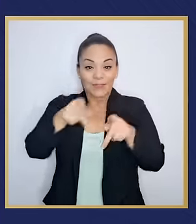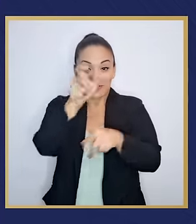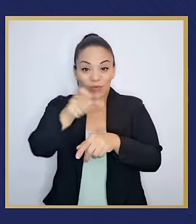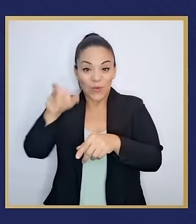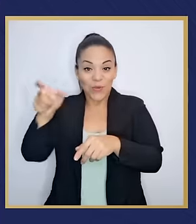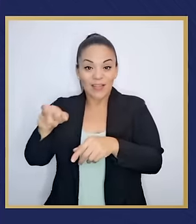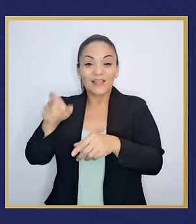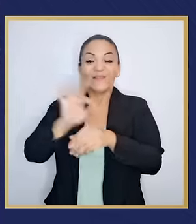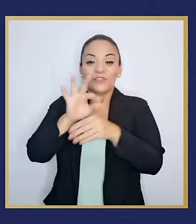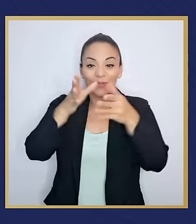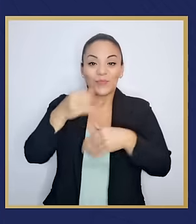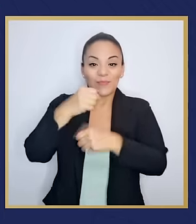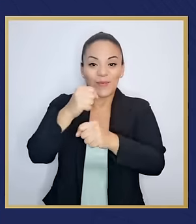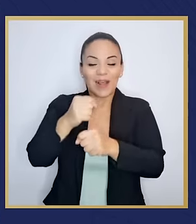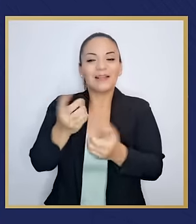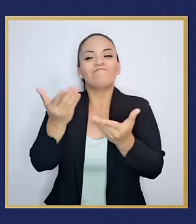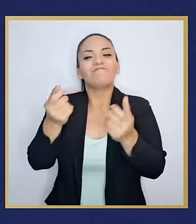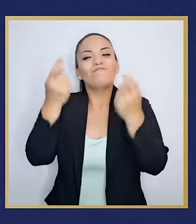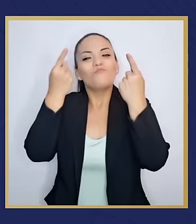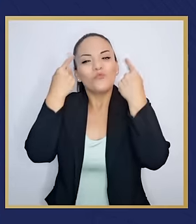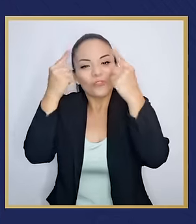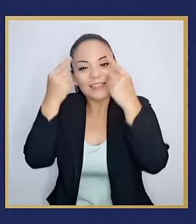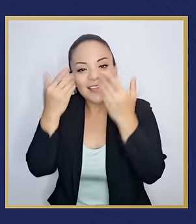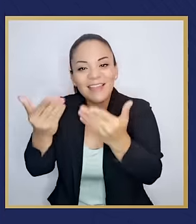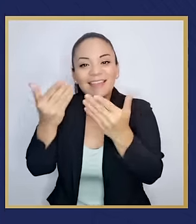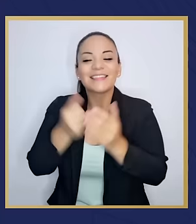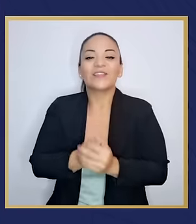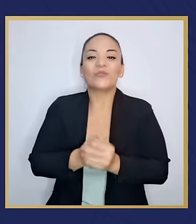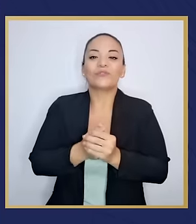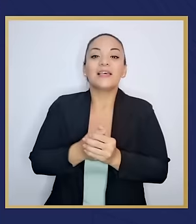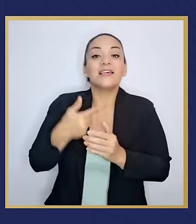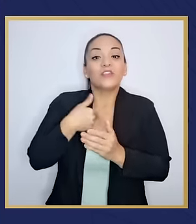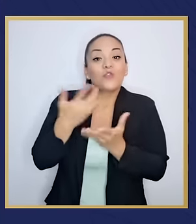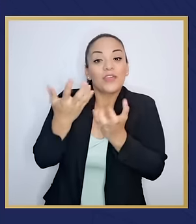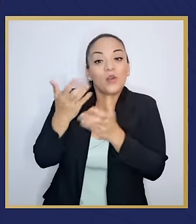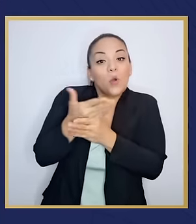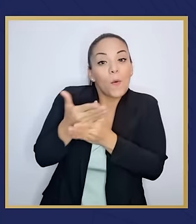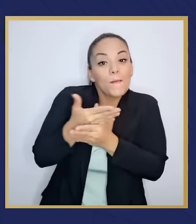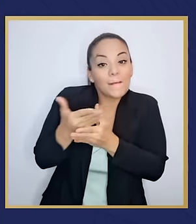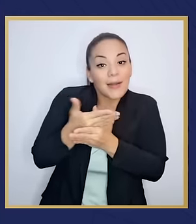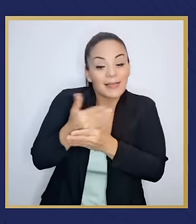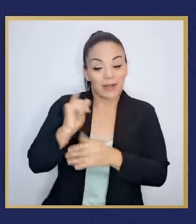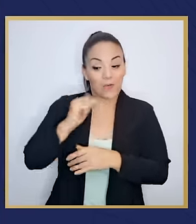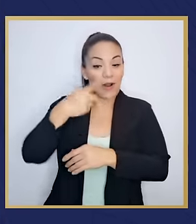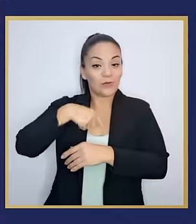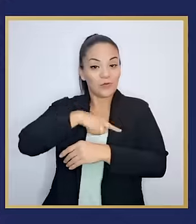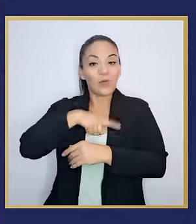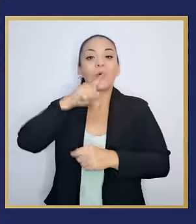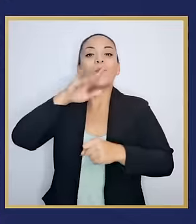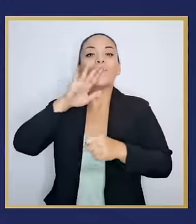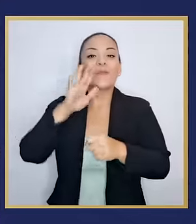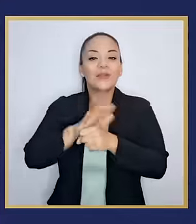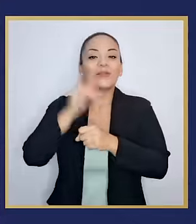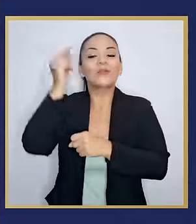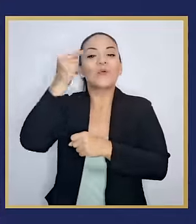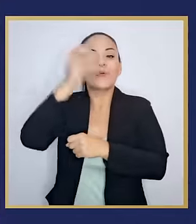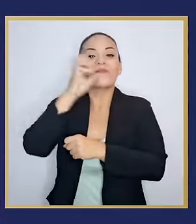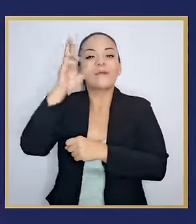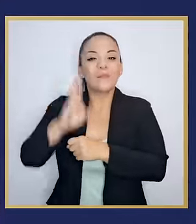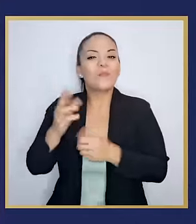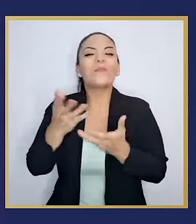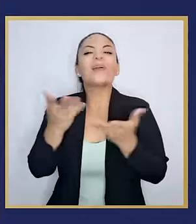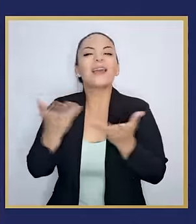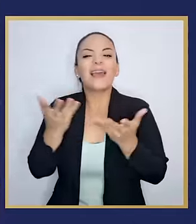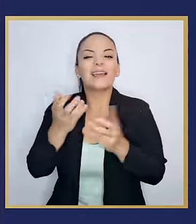éxitos y les comparto el compromiso del gobierno de la república de